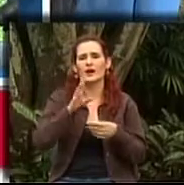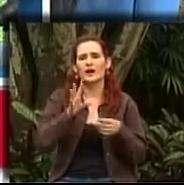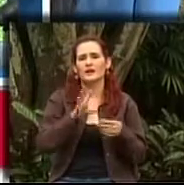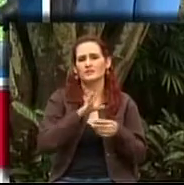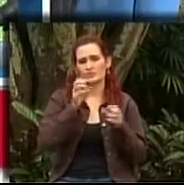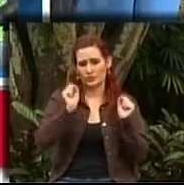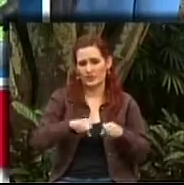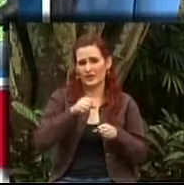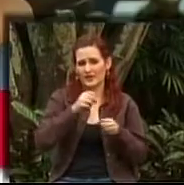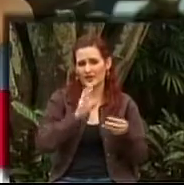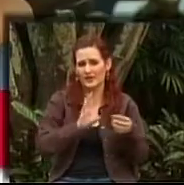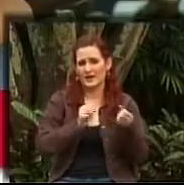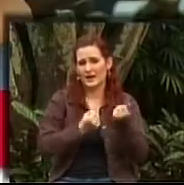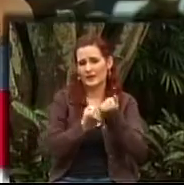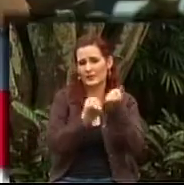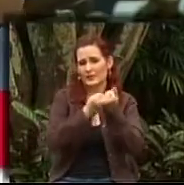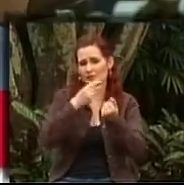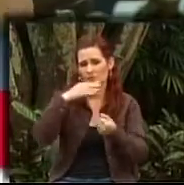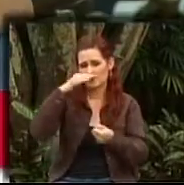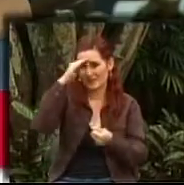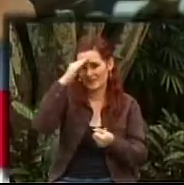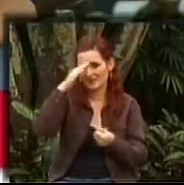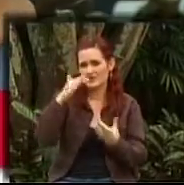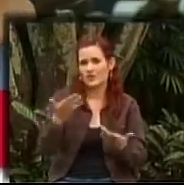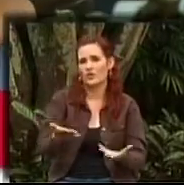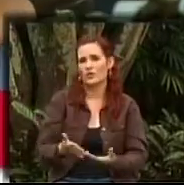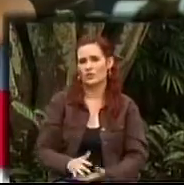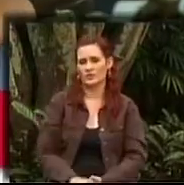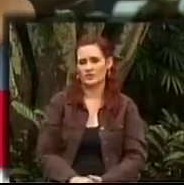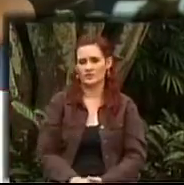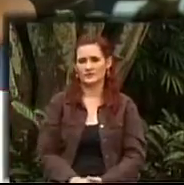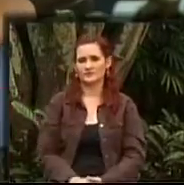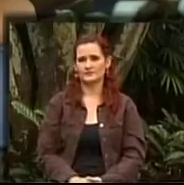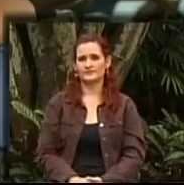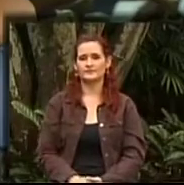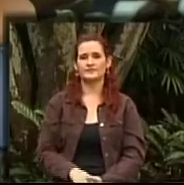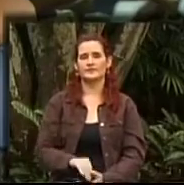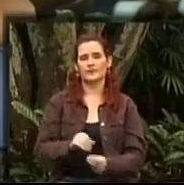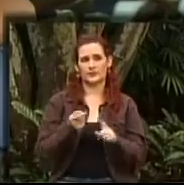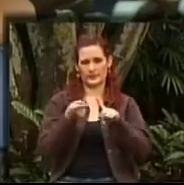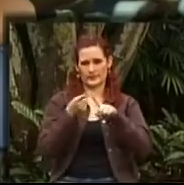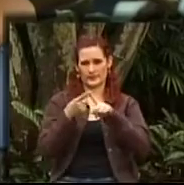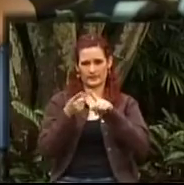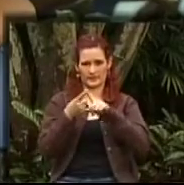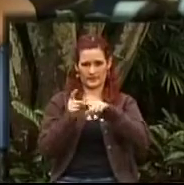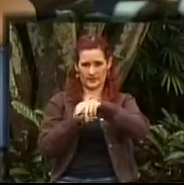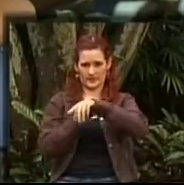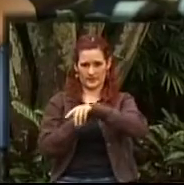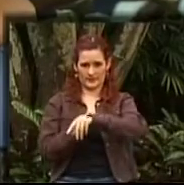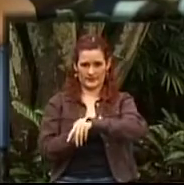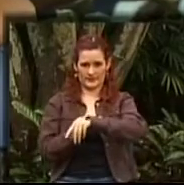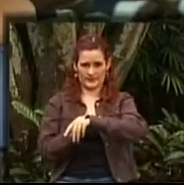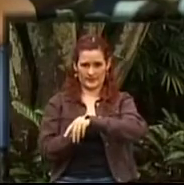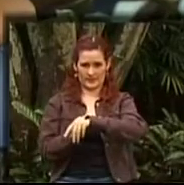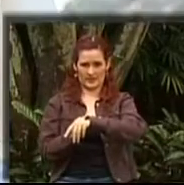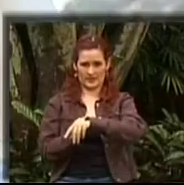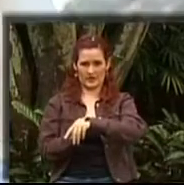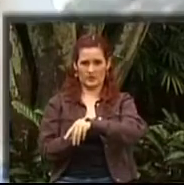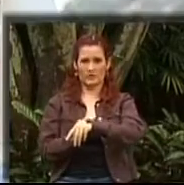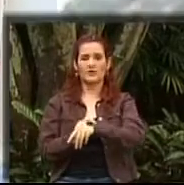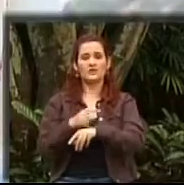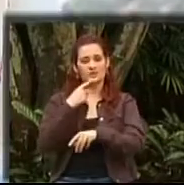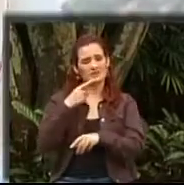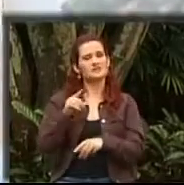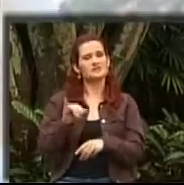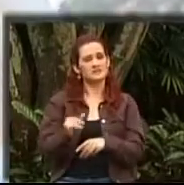Medellín. Mauricio, muchas gracias por la llamada. Primero lo médico, doctora Beatriz, ¿genera una discapacidad? Sí, es